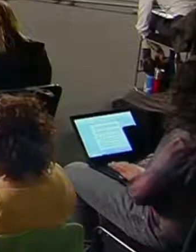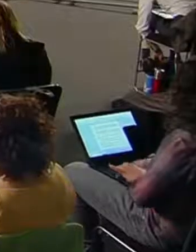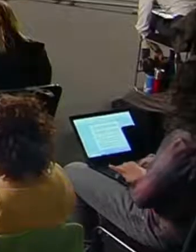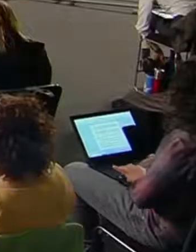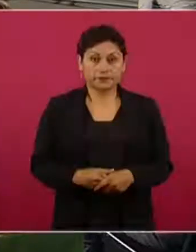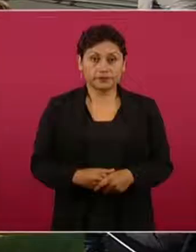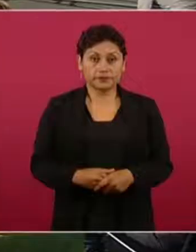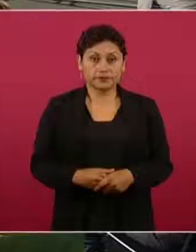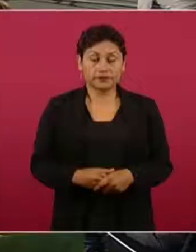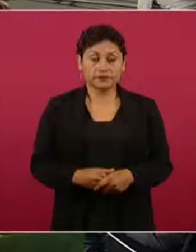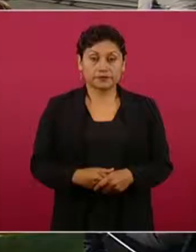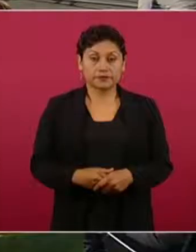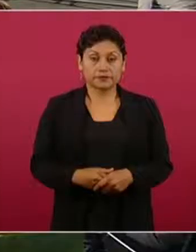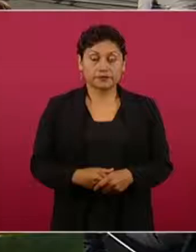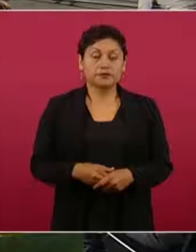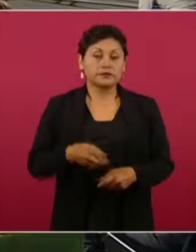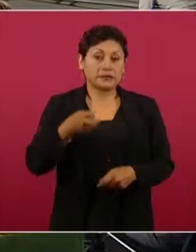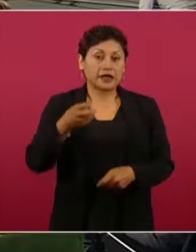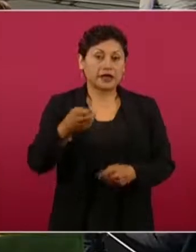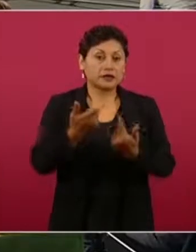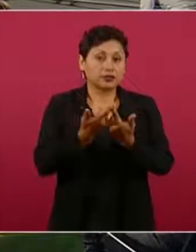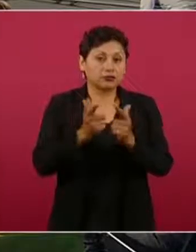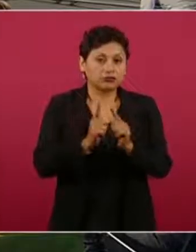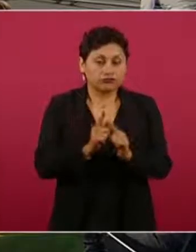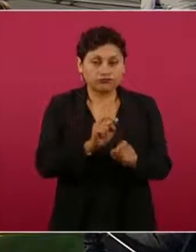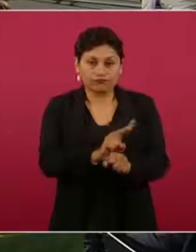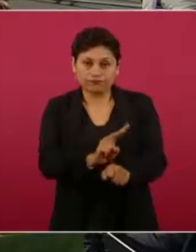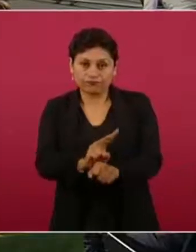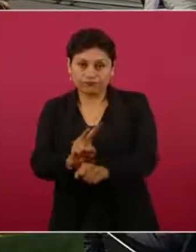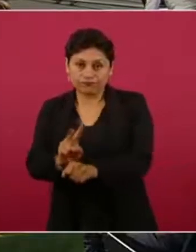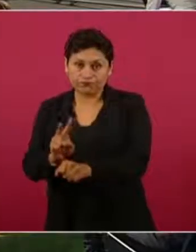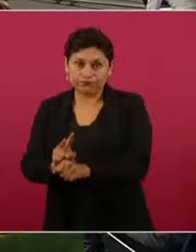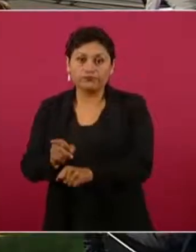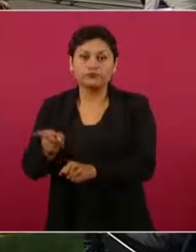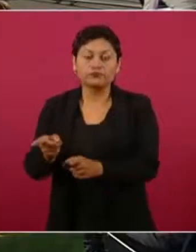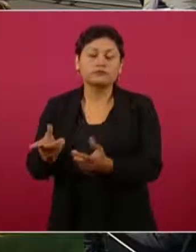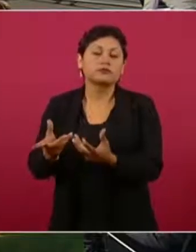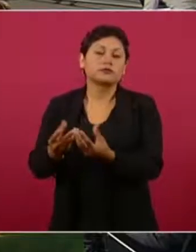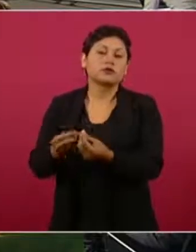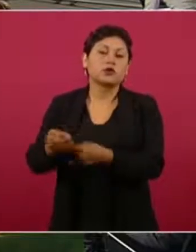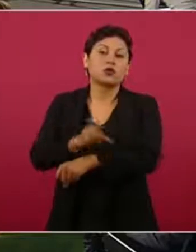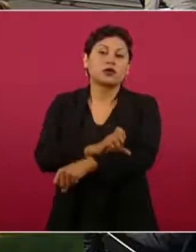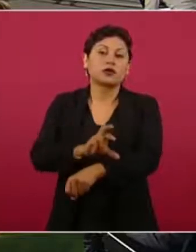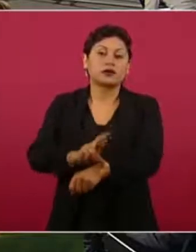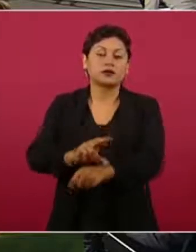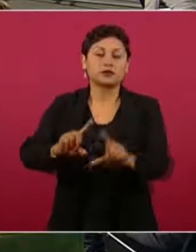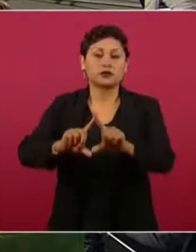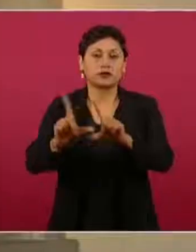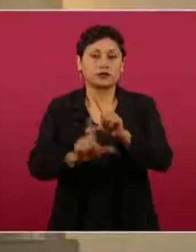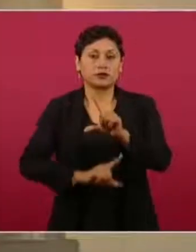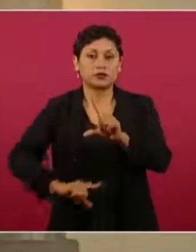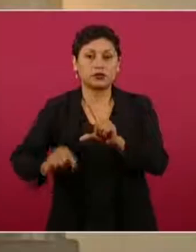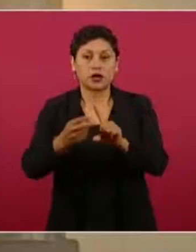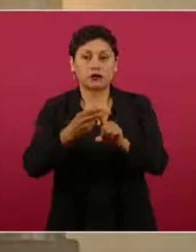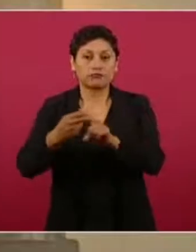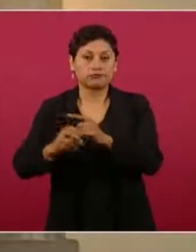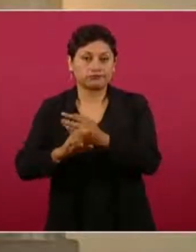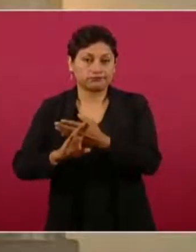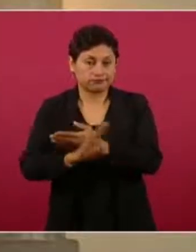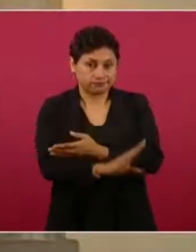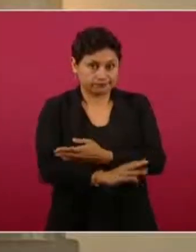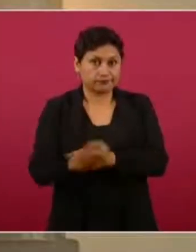Durante el operativo permanente que desarrolla la Coordinación Nacional Antisecuestros de la Secretaría de Seguridad y Protección Ciudadana,